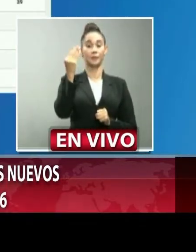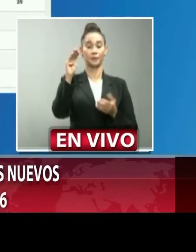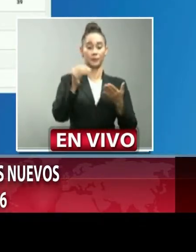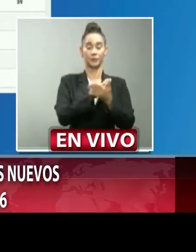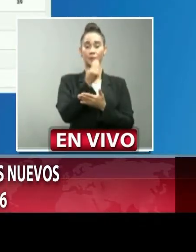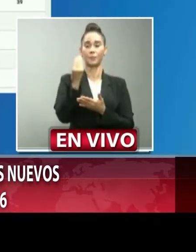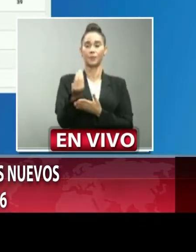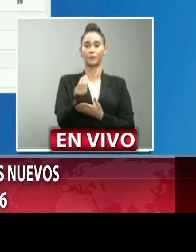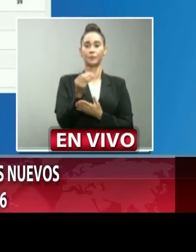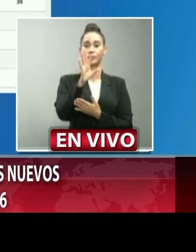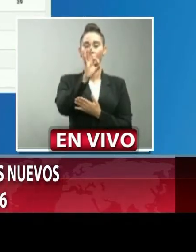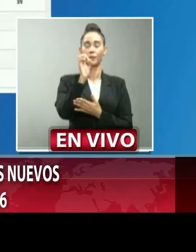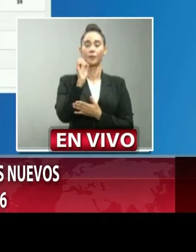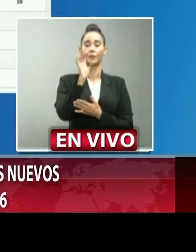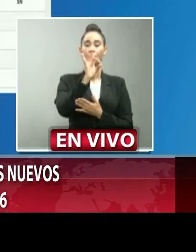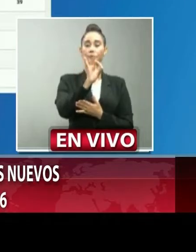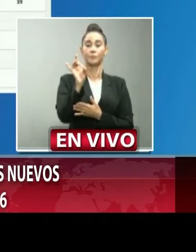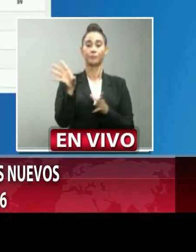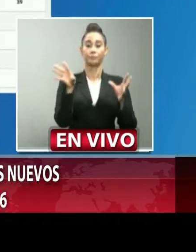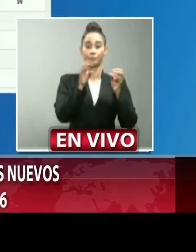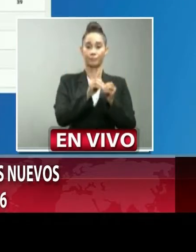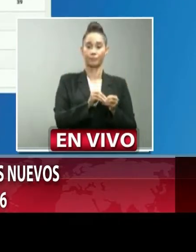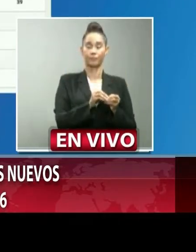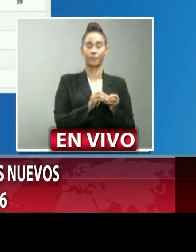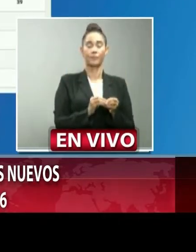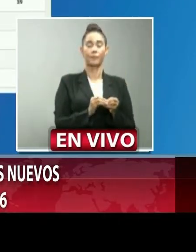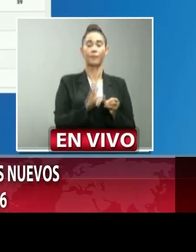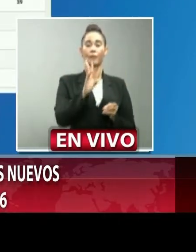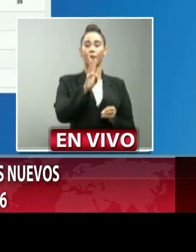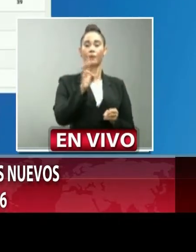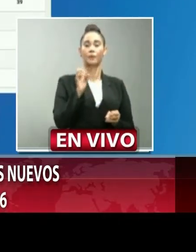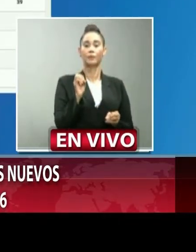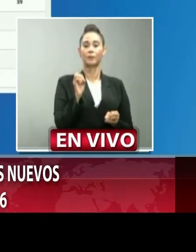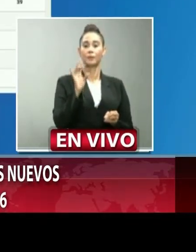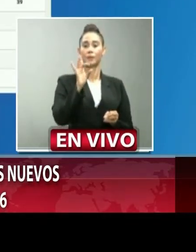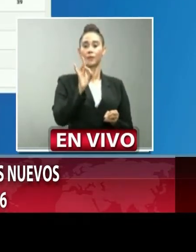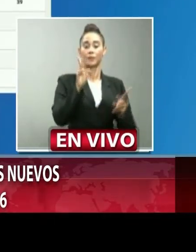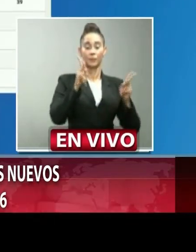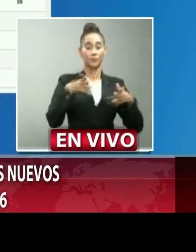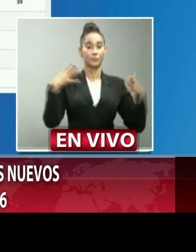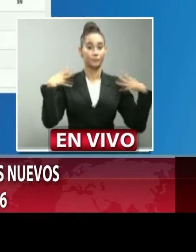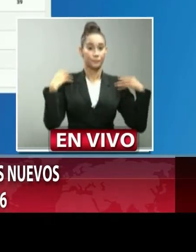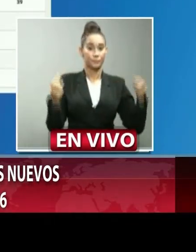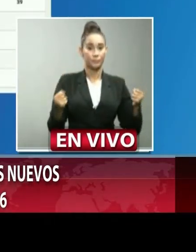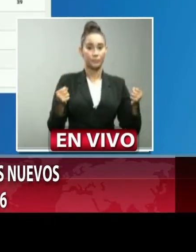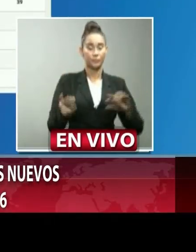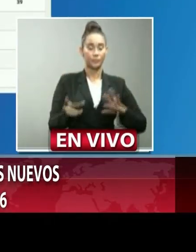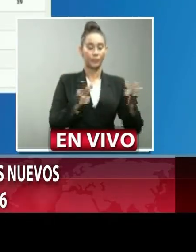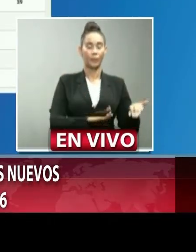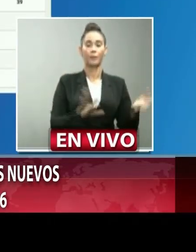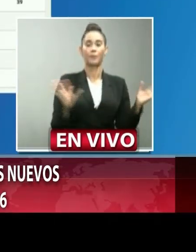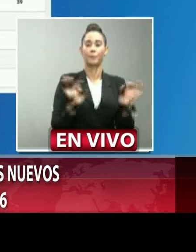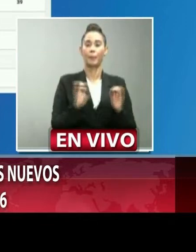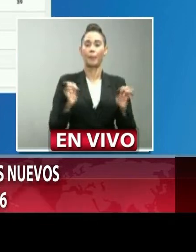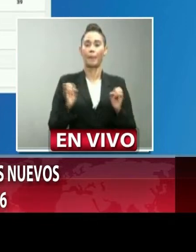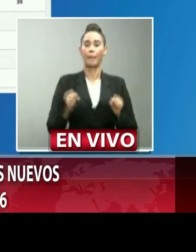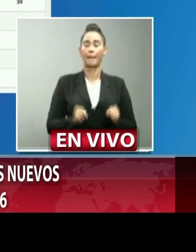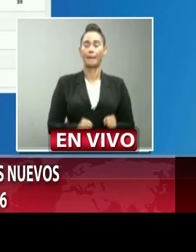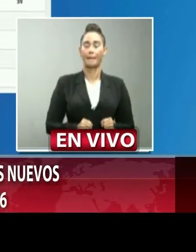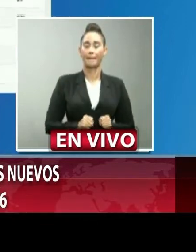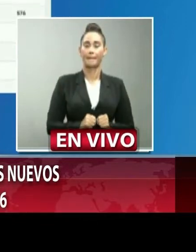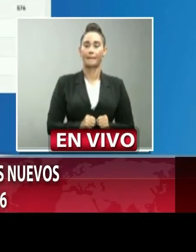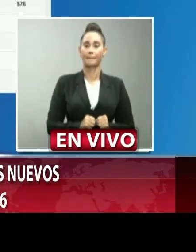988 acumulados 608 recuperados 0 fallecimiento